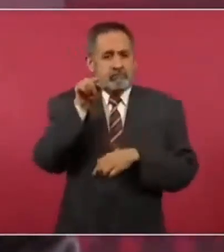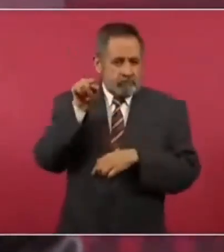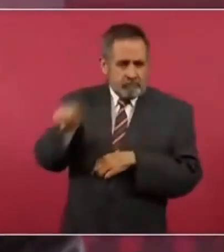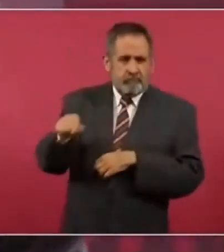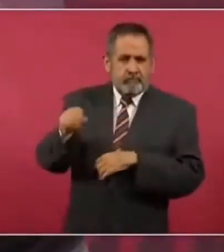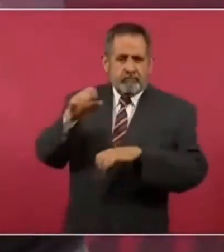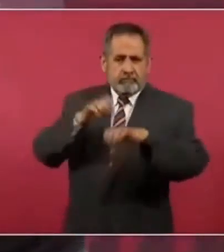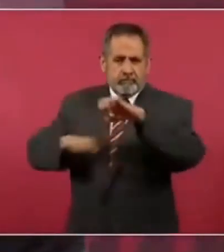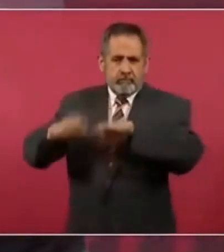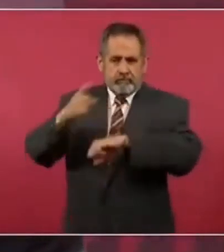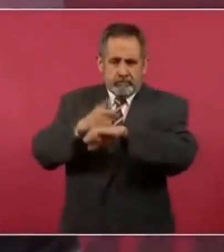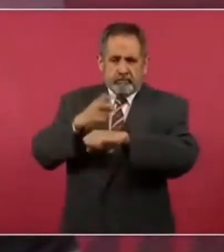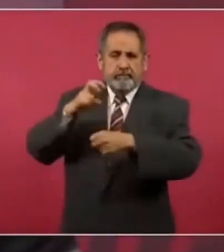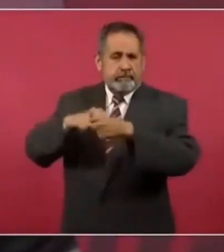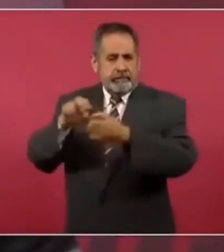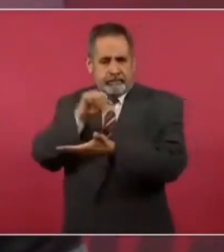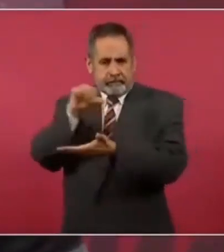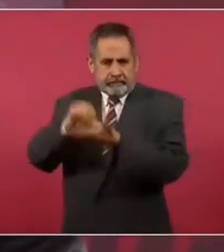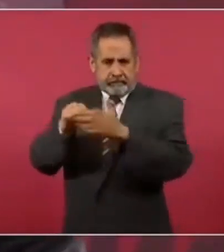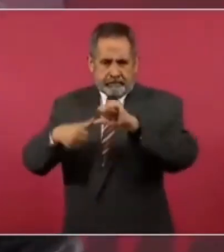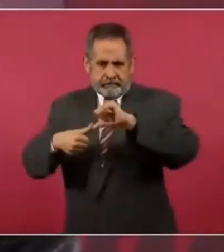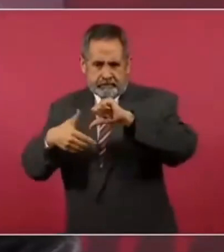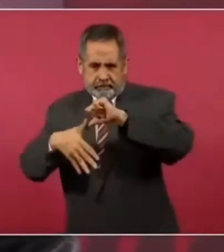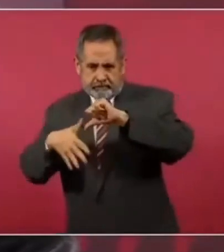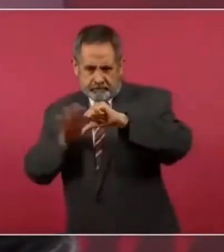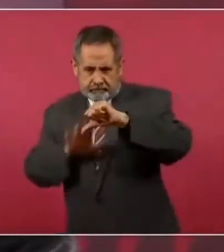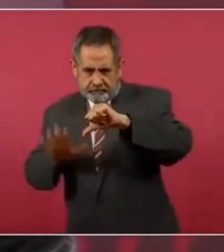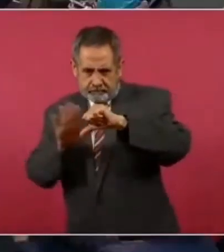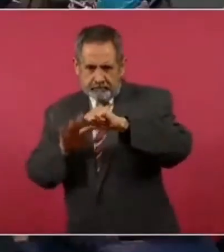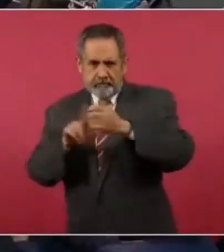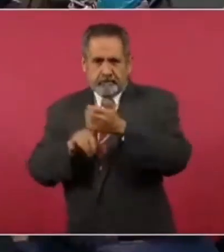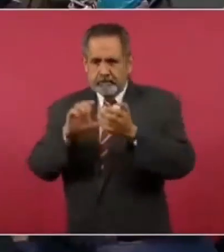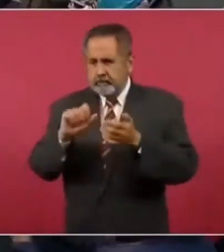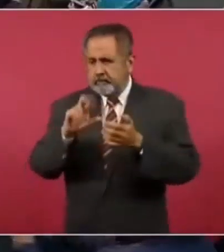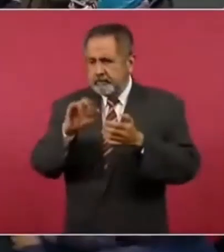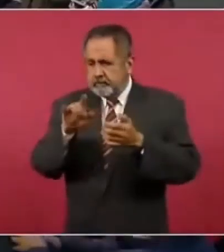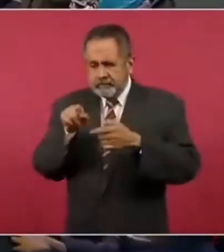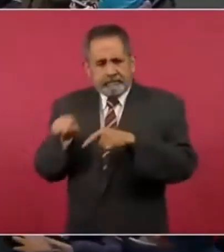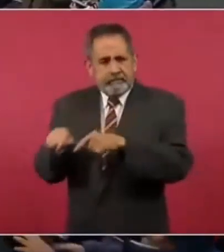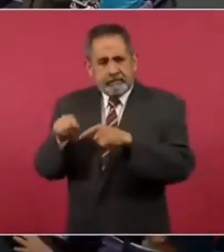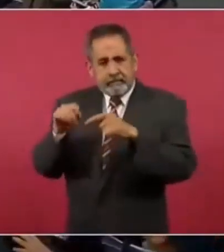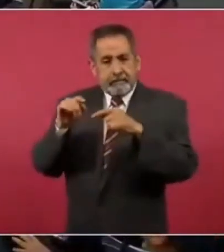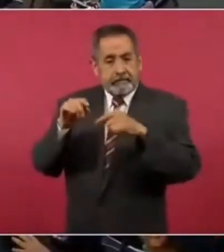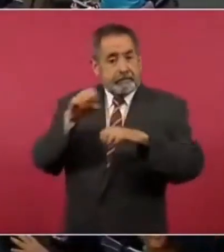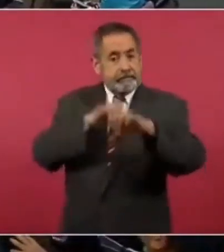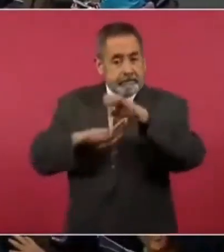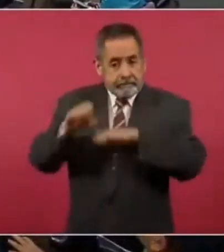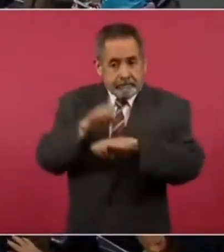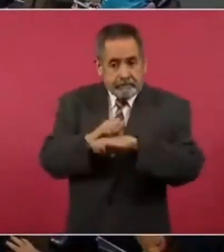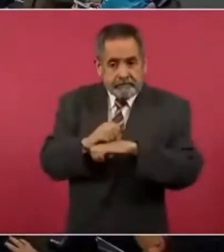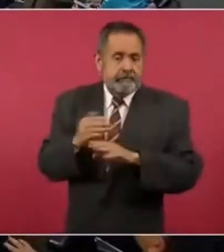embajadas en Centroamérica, que sus embajadas en el Caribe estén preparadas para informar.